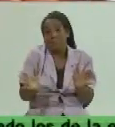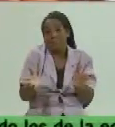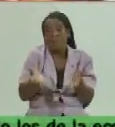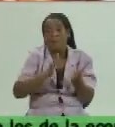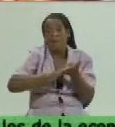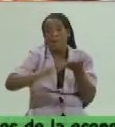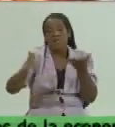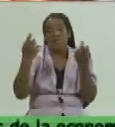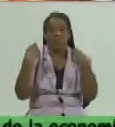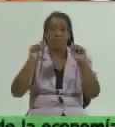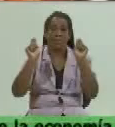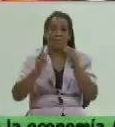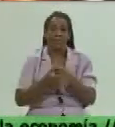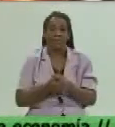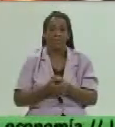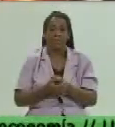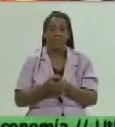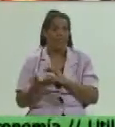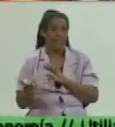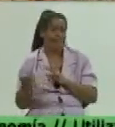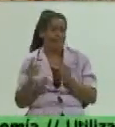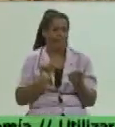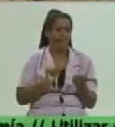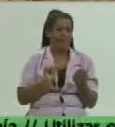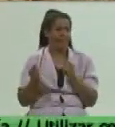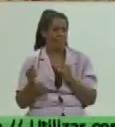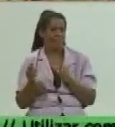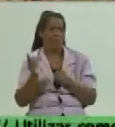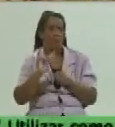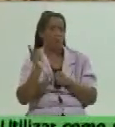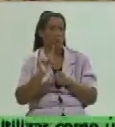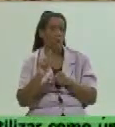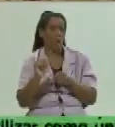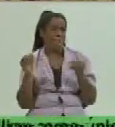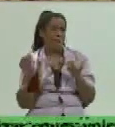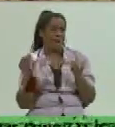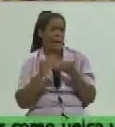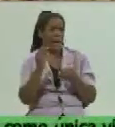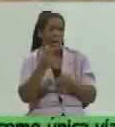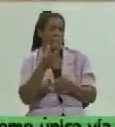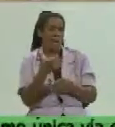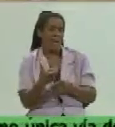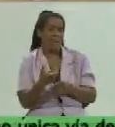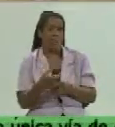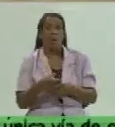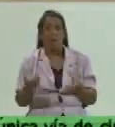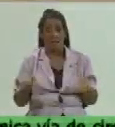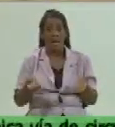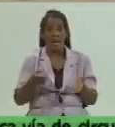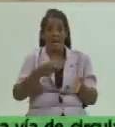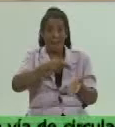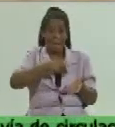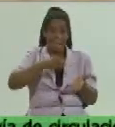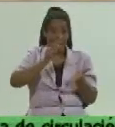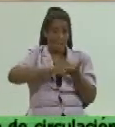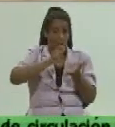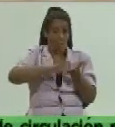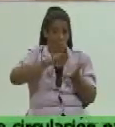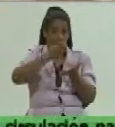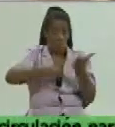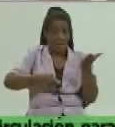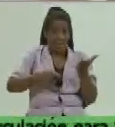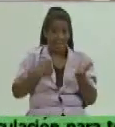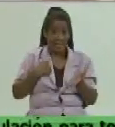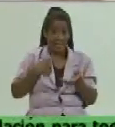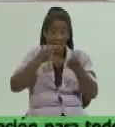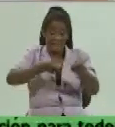venta Desavenencias con respecto a la no correspondencia de los precios que exige el cuerpo de inspectores y el que les hace llegar la dirección de la agricultura